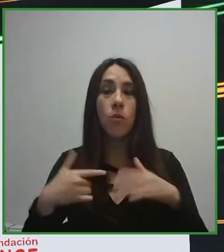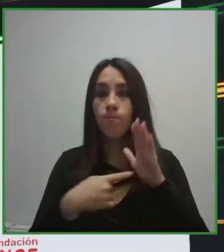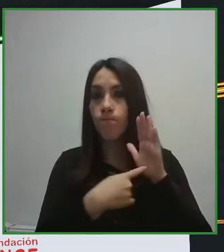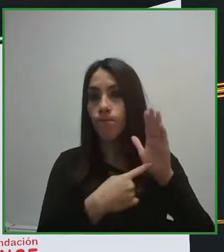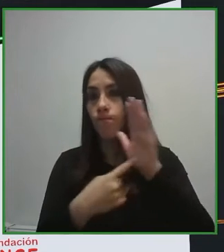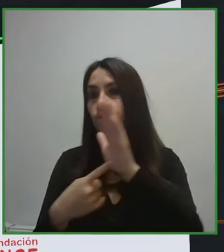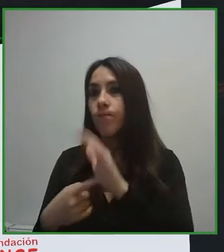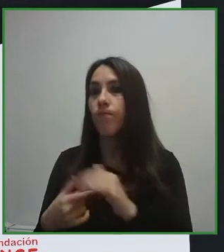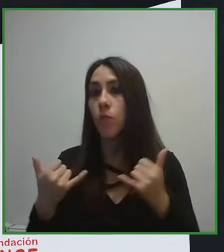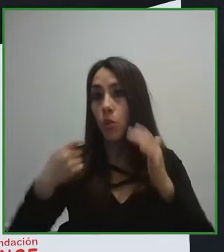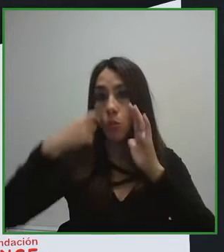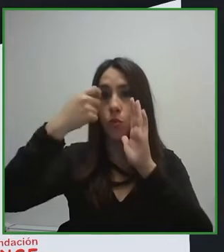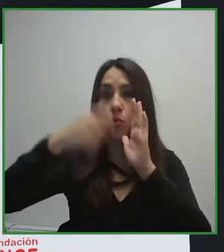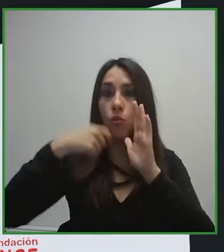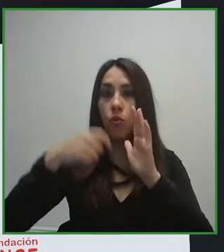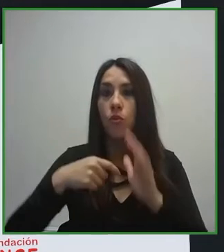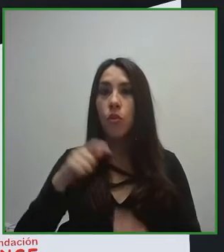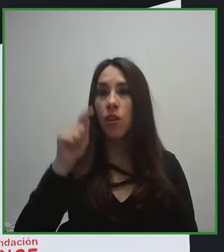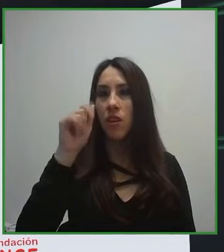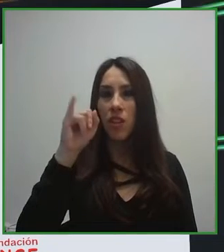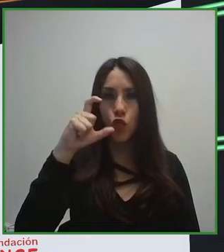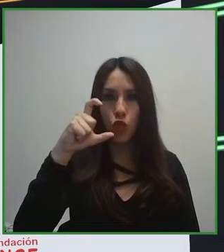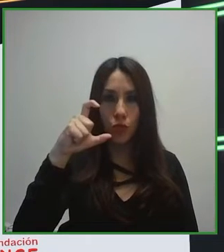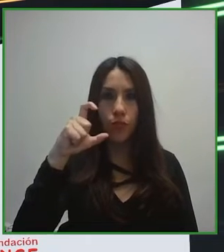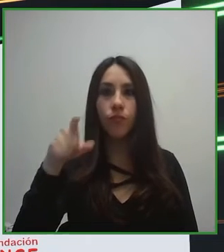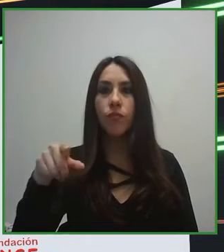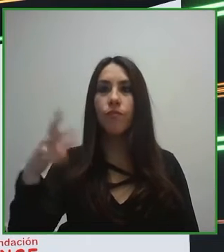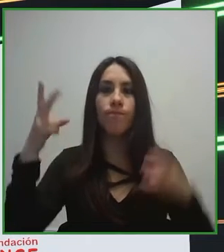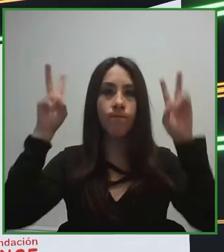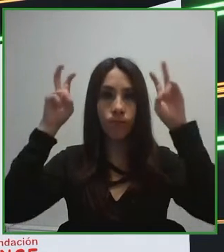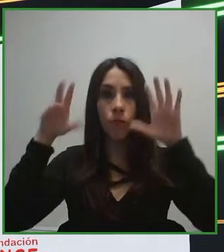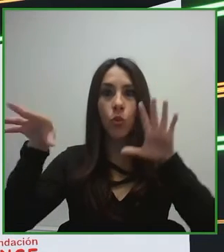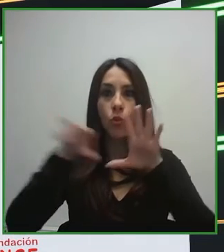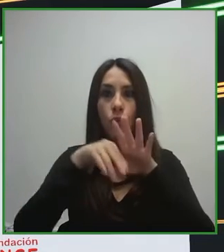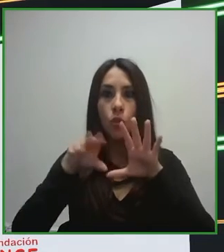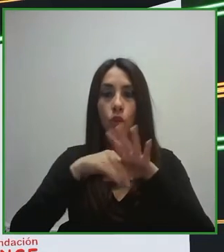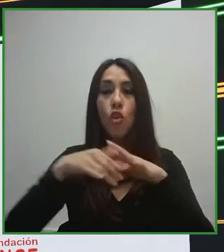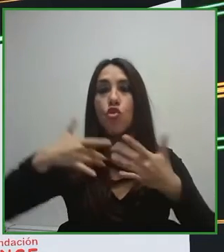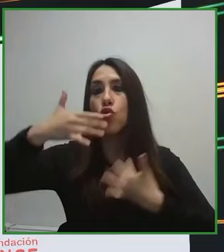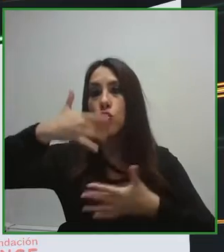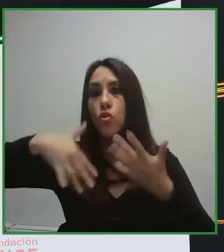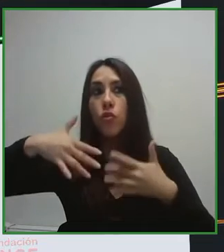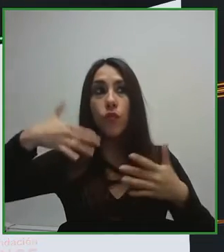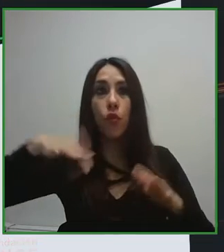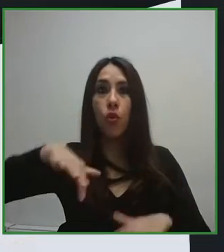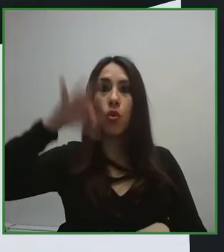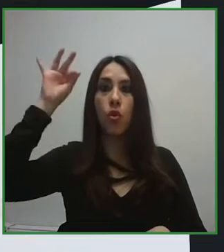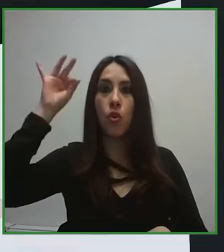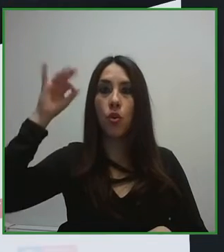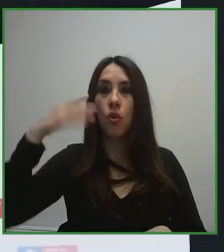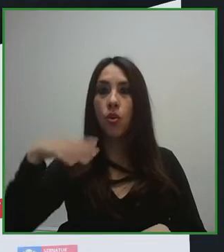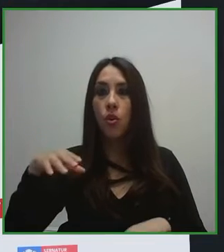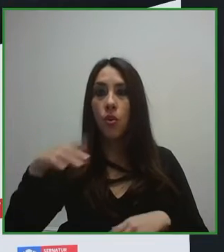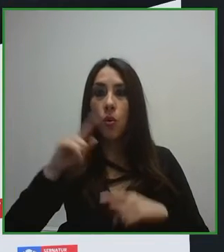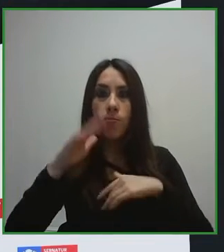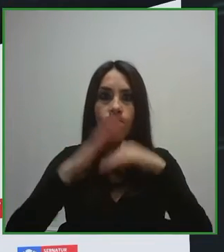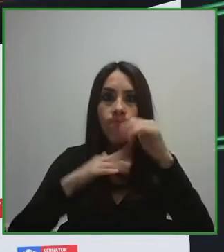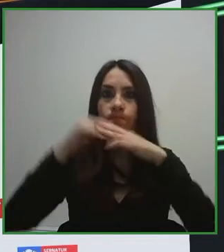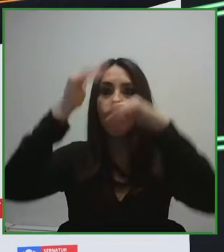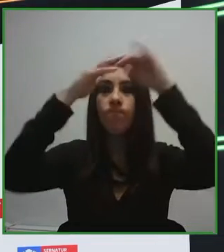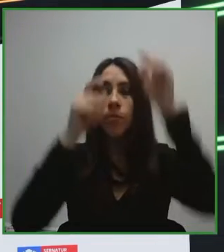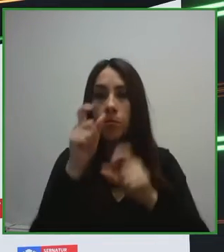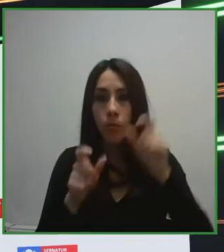ya que nos demuestra cómo la colaboración y la articulación de actores favorece la replicabilidad de buenas prácticas para la inclusión de las personas con